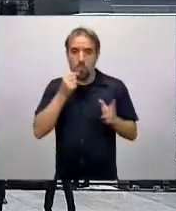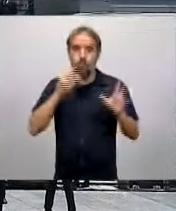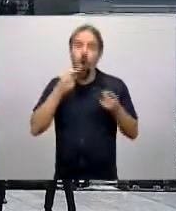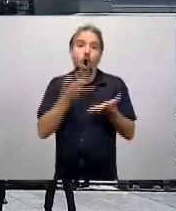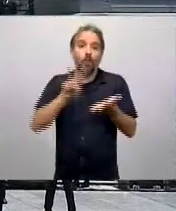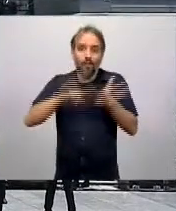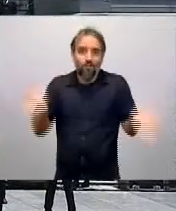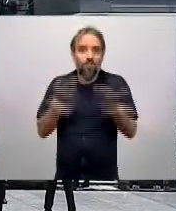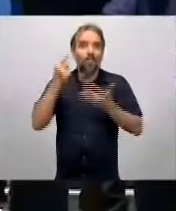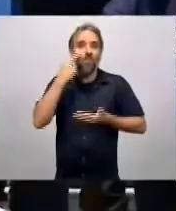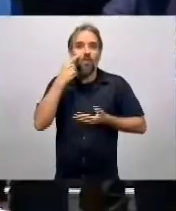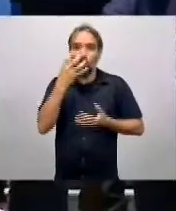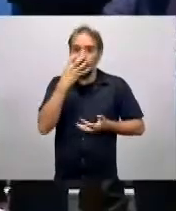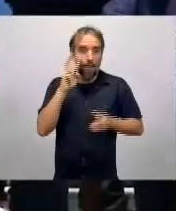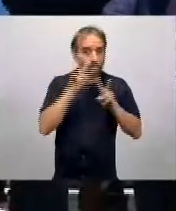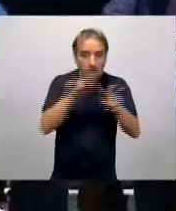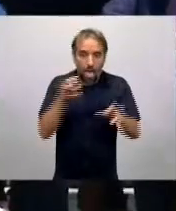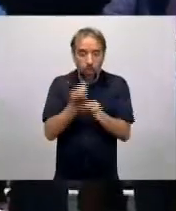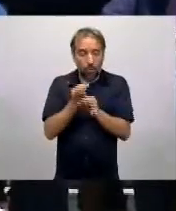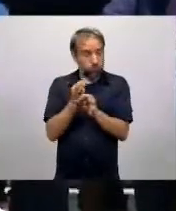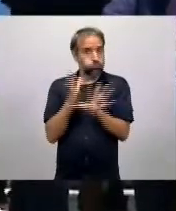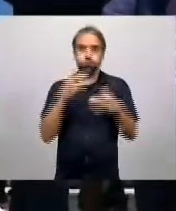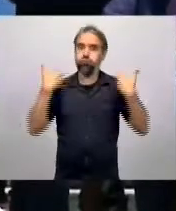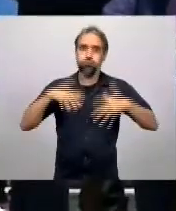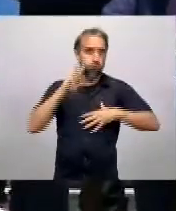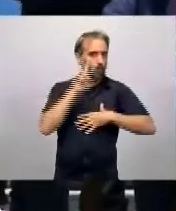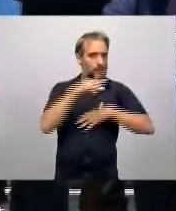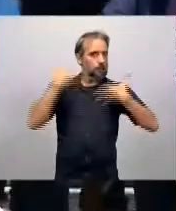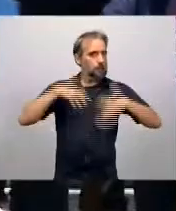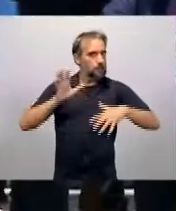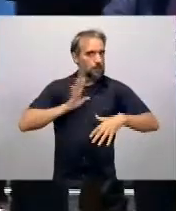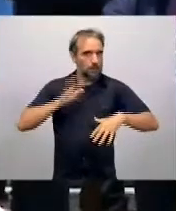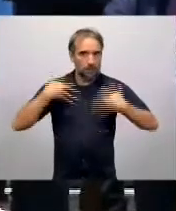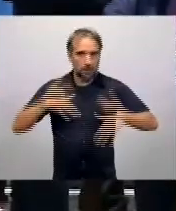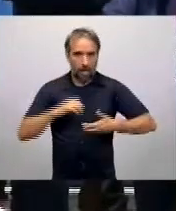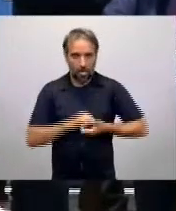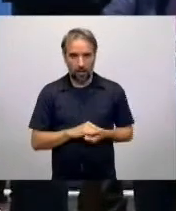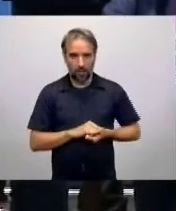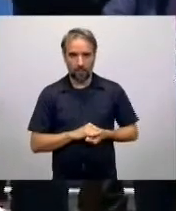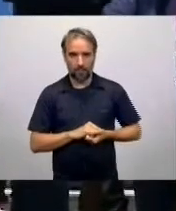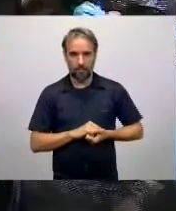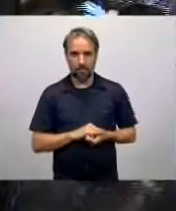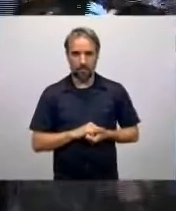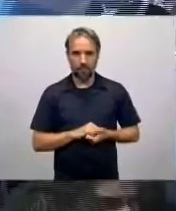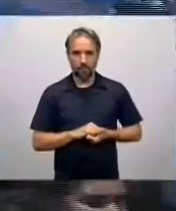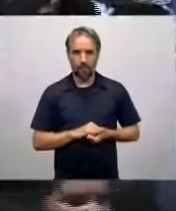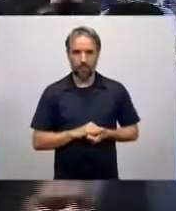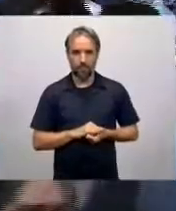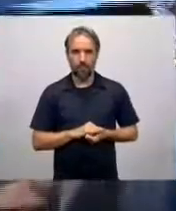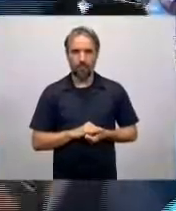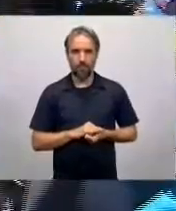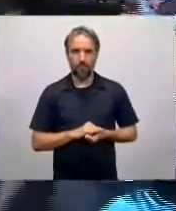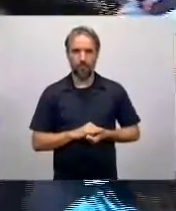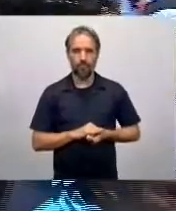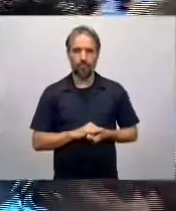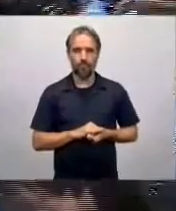otra alternativa. Sí. Además, lo dijo, no hay otra alternativa que no sea esta. Sí, sí, sí fue